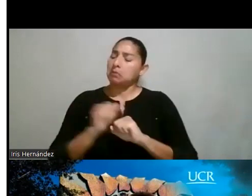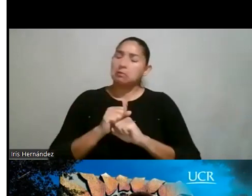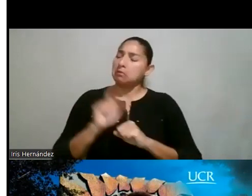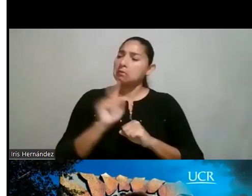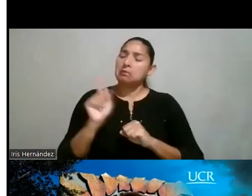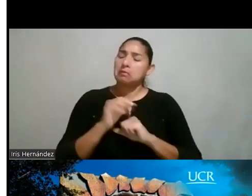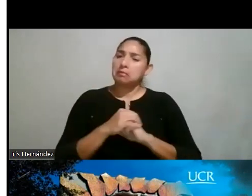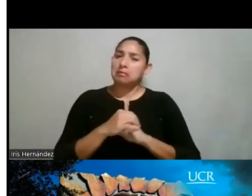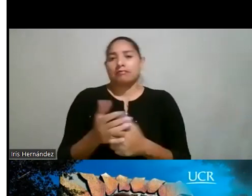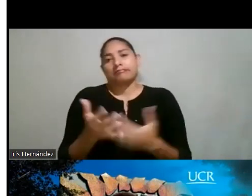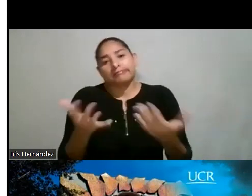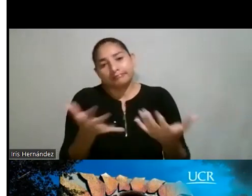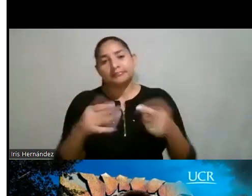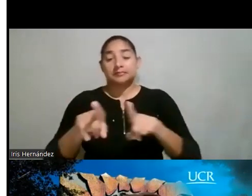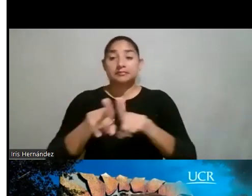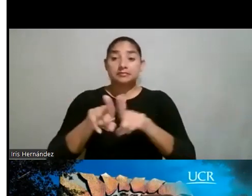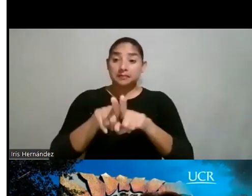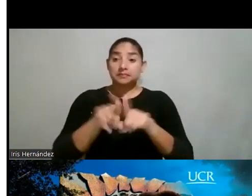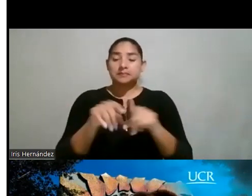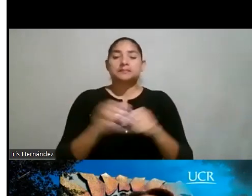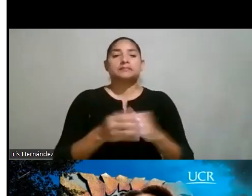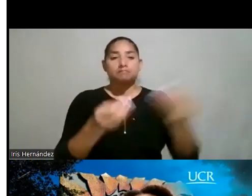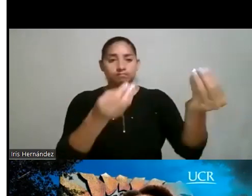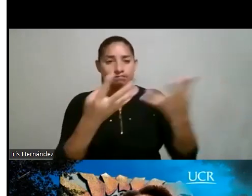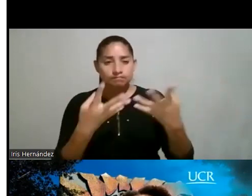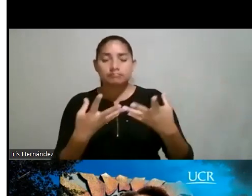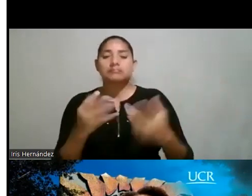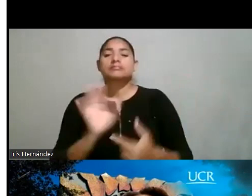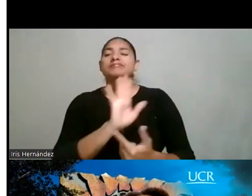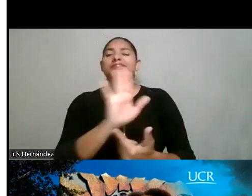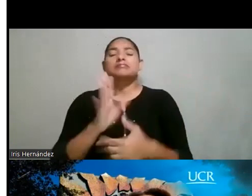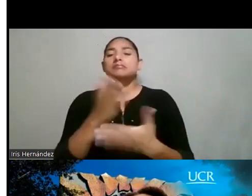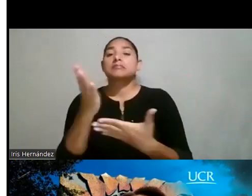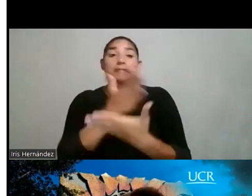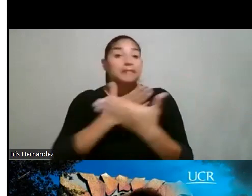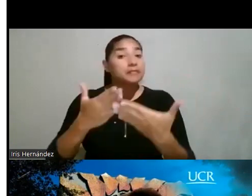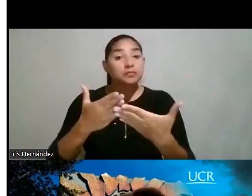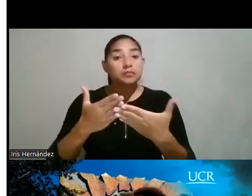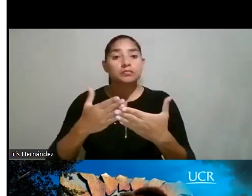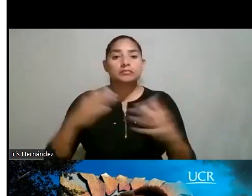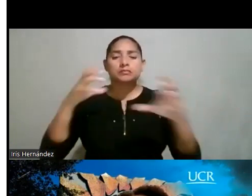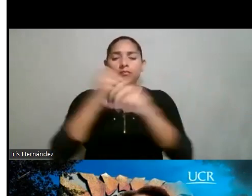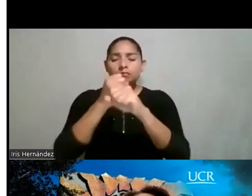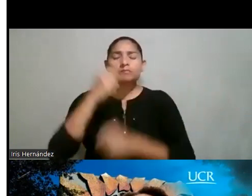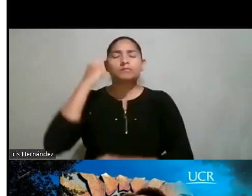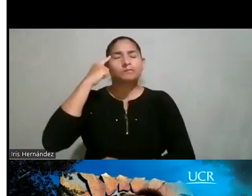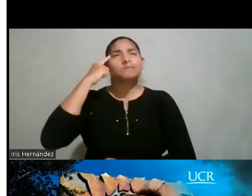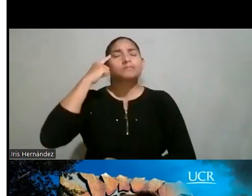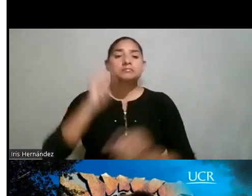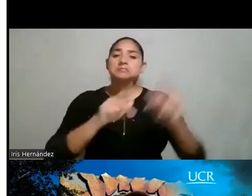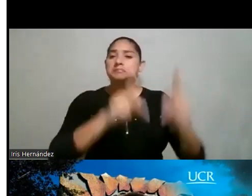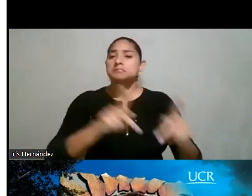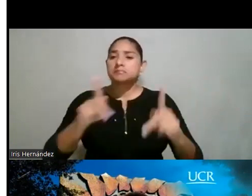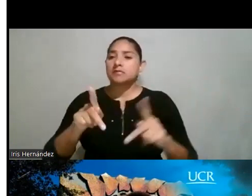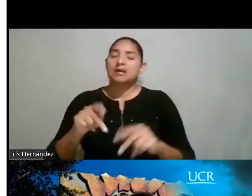Y, bueno, y también de ahí, pues, sale reflejado, ¿verdad?, que algunas de las conclusiones que llegan a las personas es que las mujeres tienen